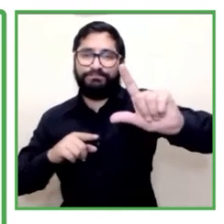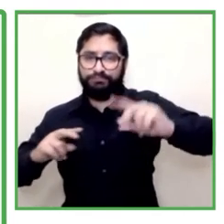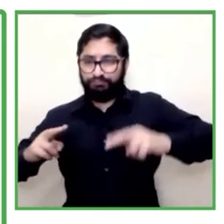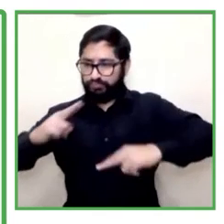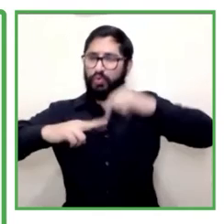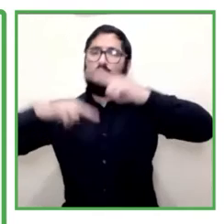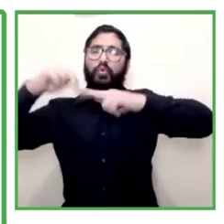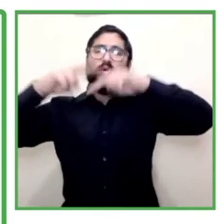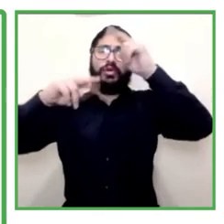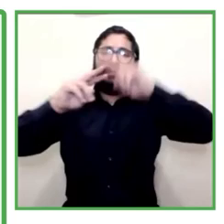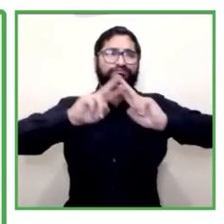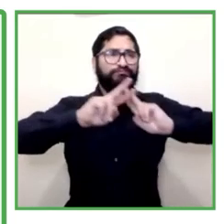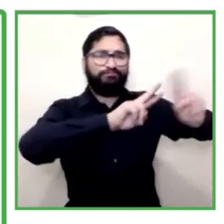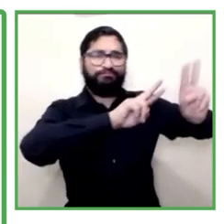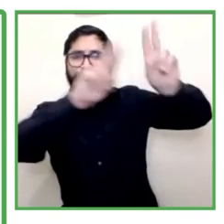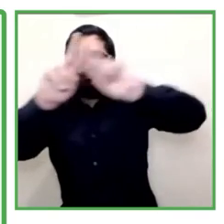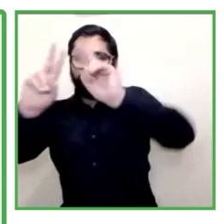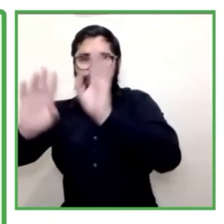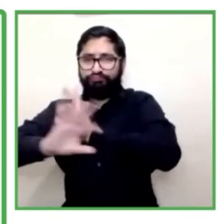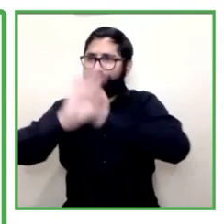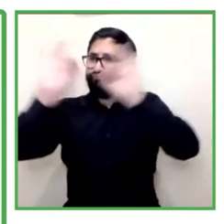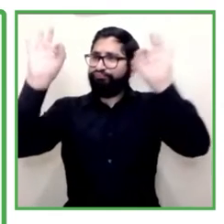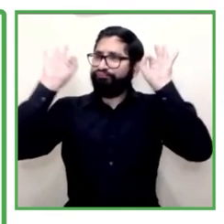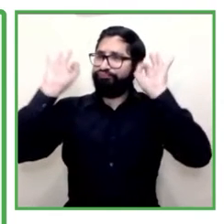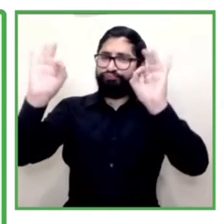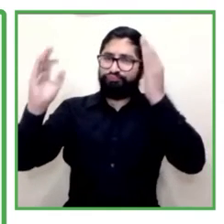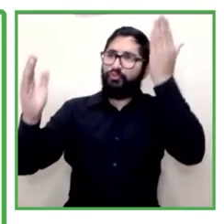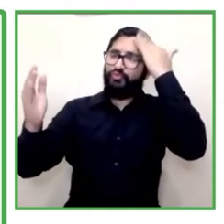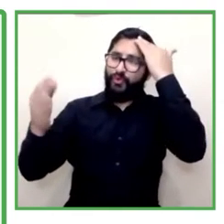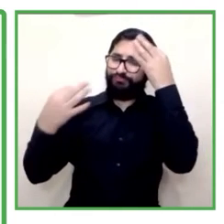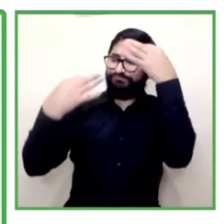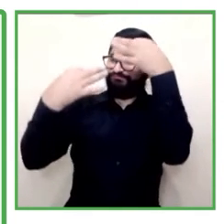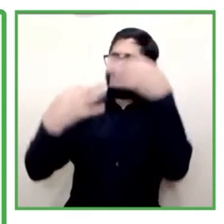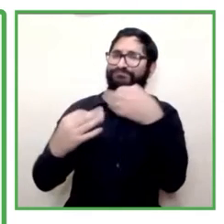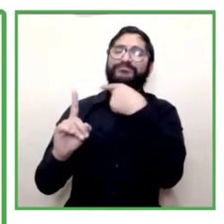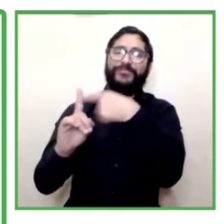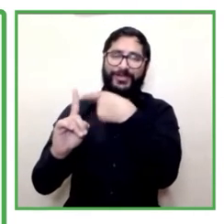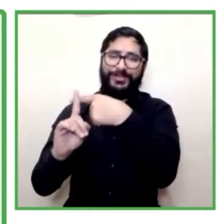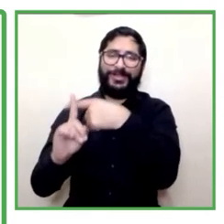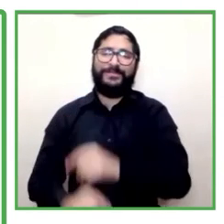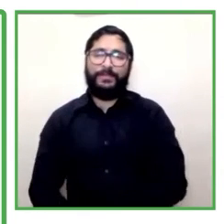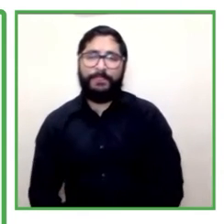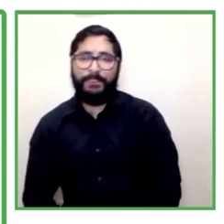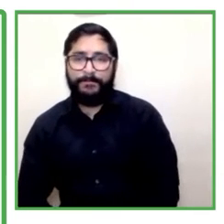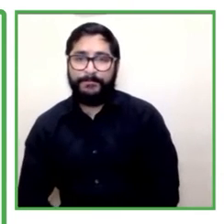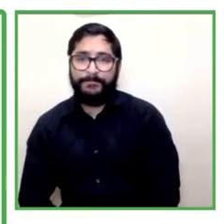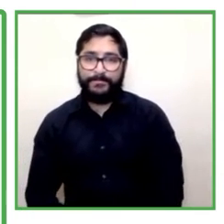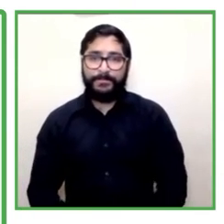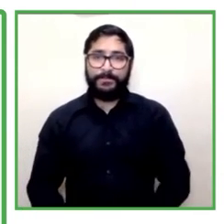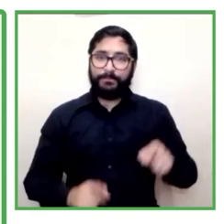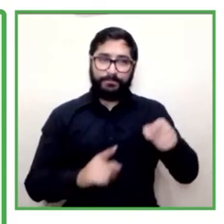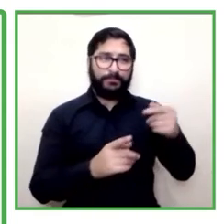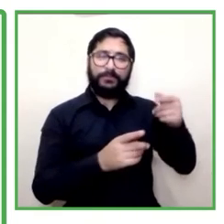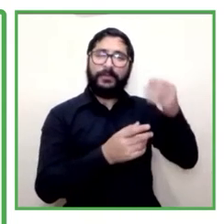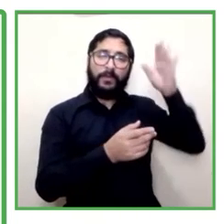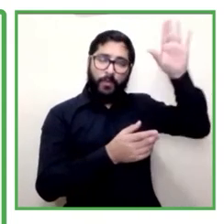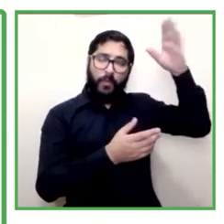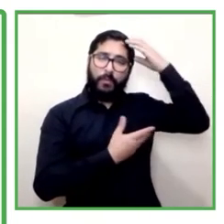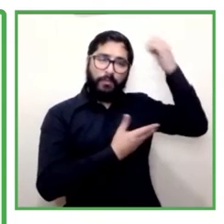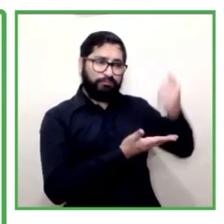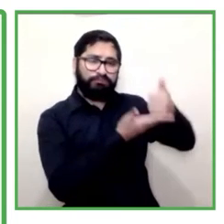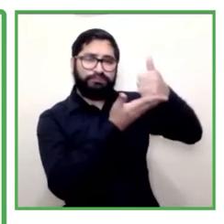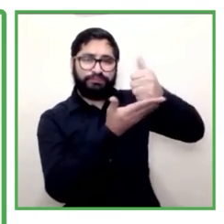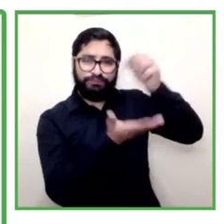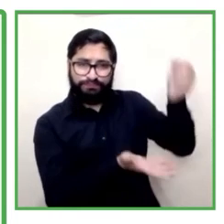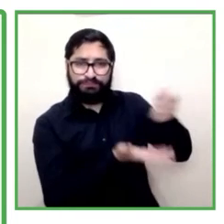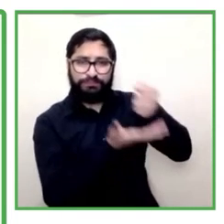desafíos de cara a favorecer esta accesibilidad en varios niveles hay un aporte muy especial